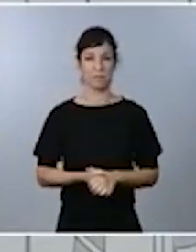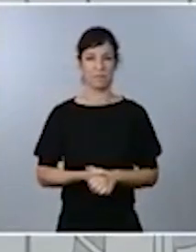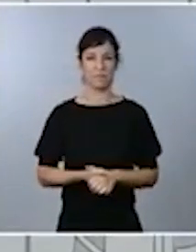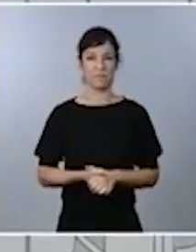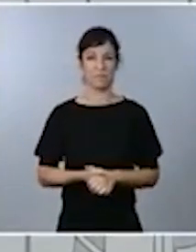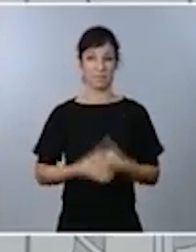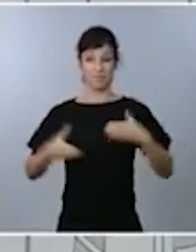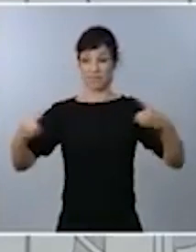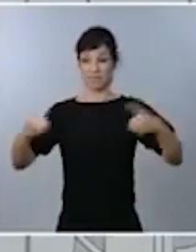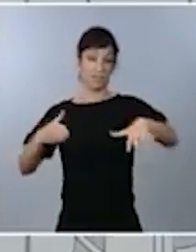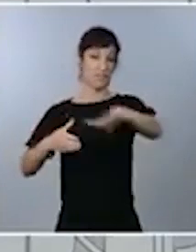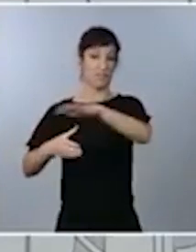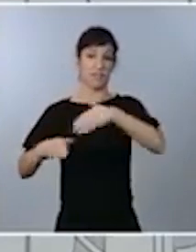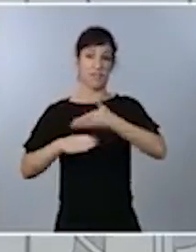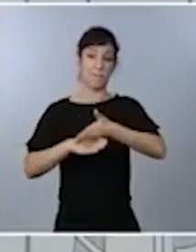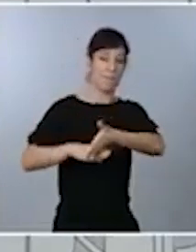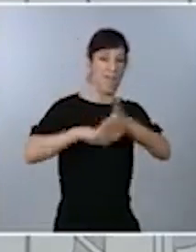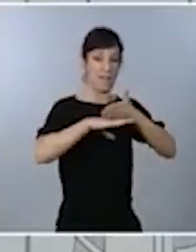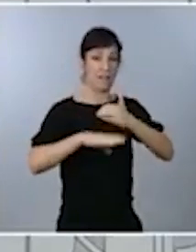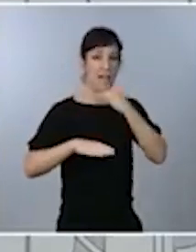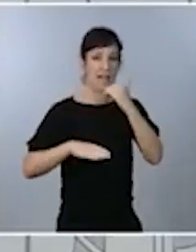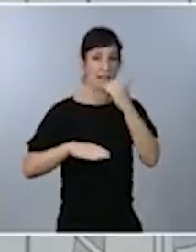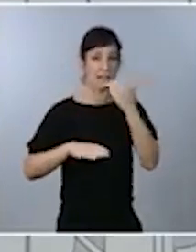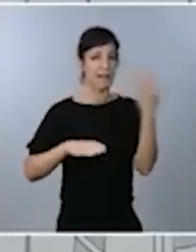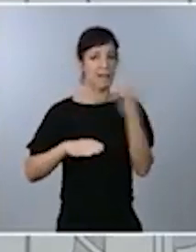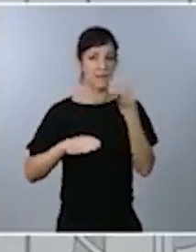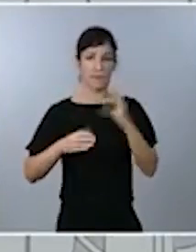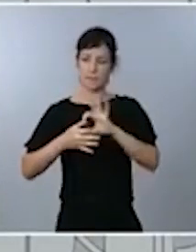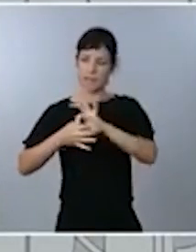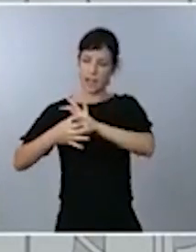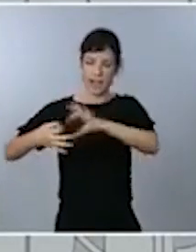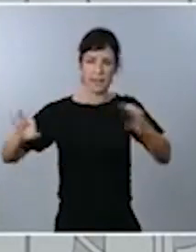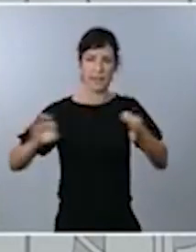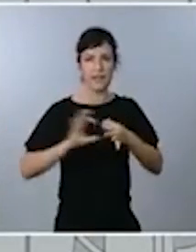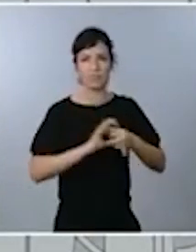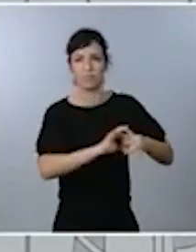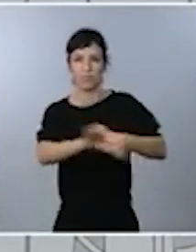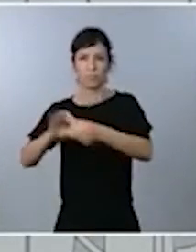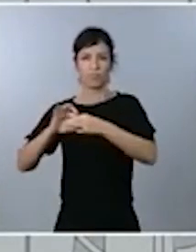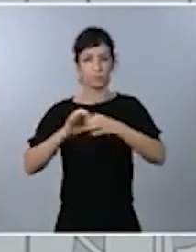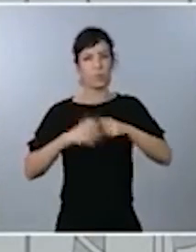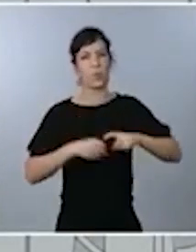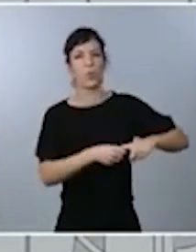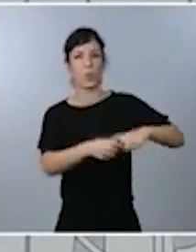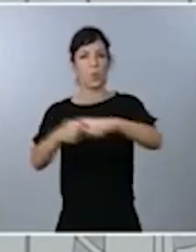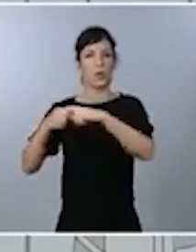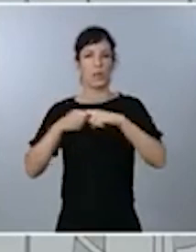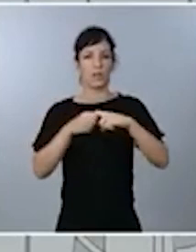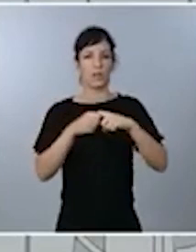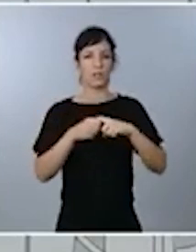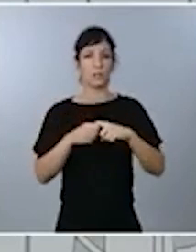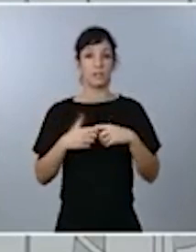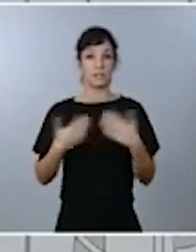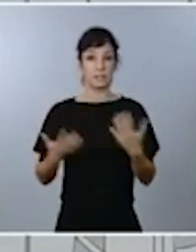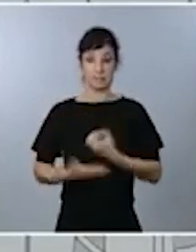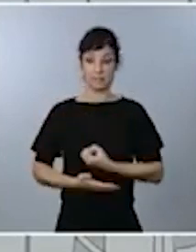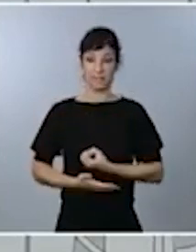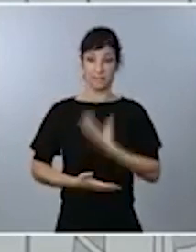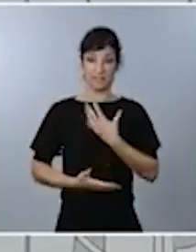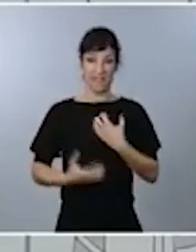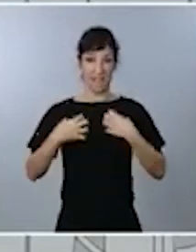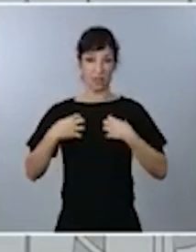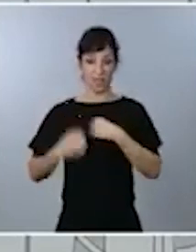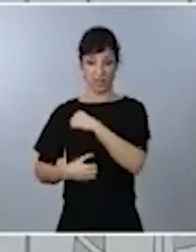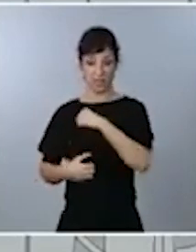ataque, debe formar una cadena de unidad y de solidaridad. Y, en consecuencia, si prevalece el espíritu egoísta, todos saldremos perdiendo.